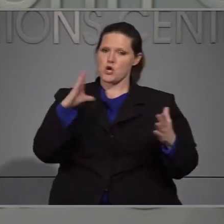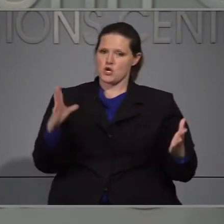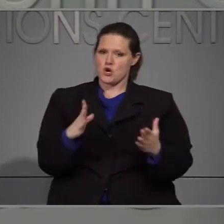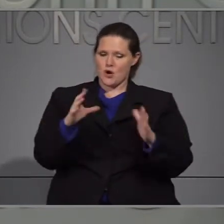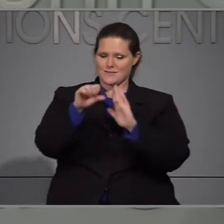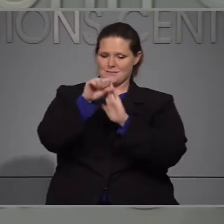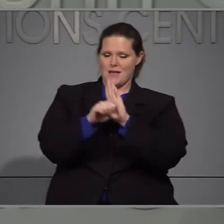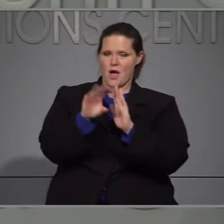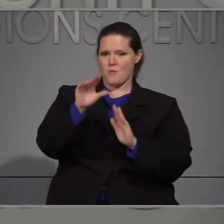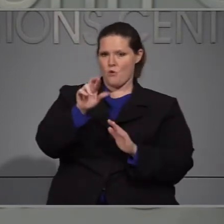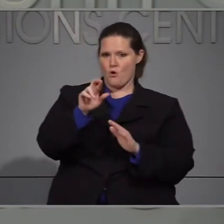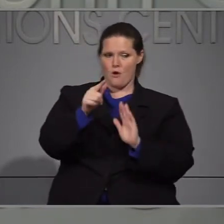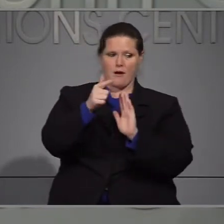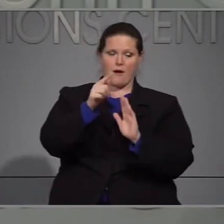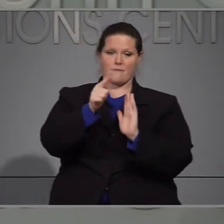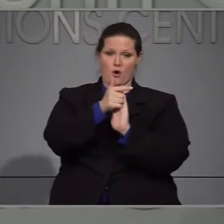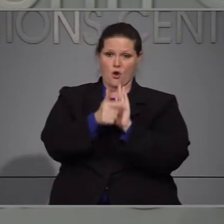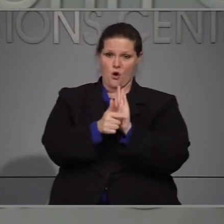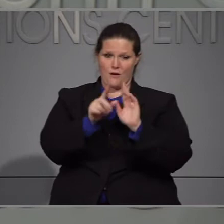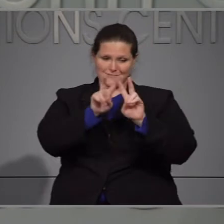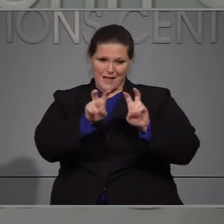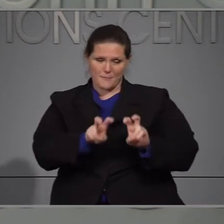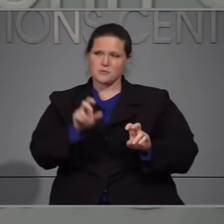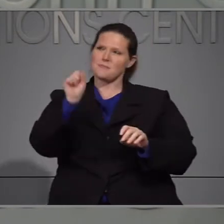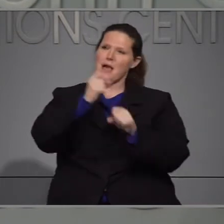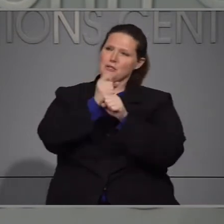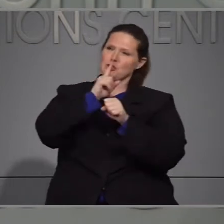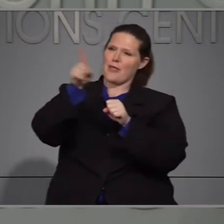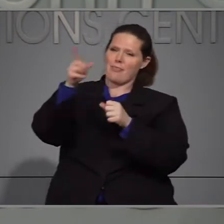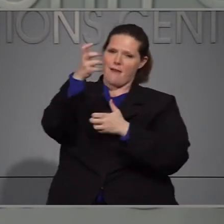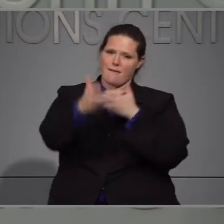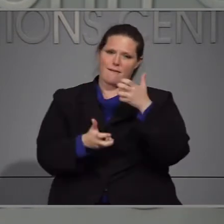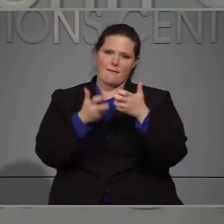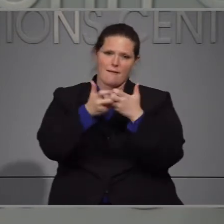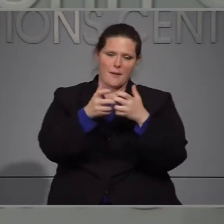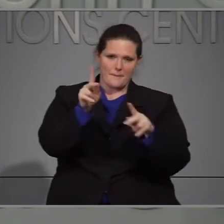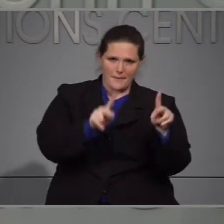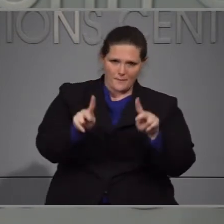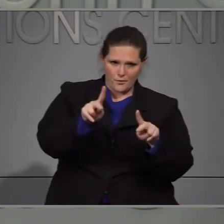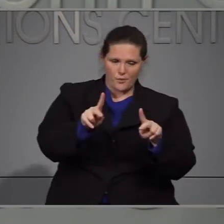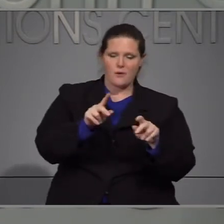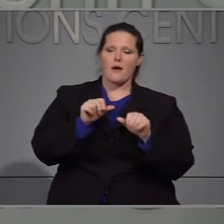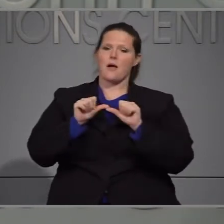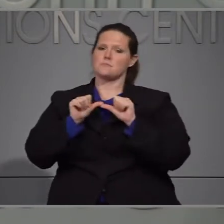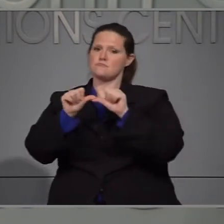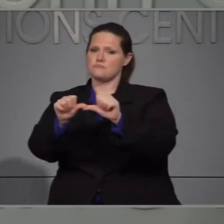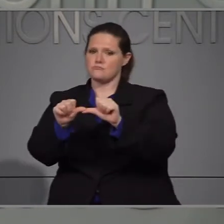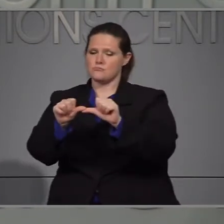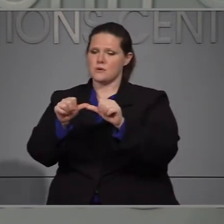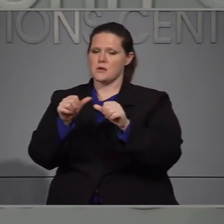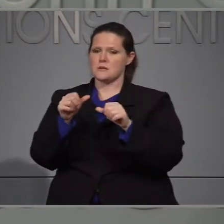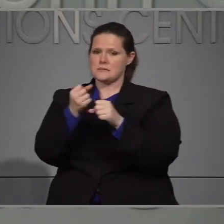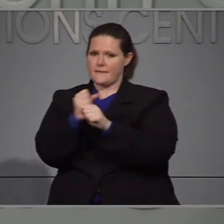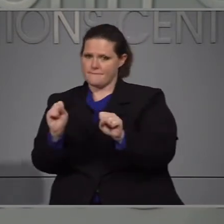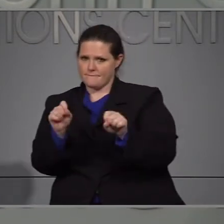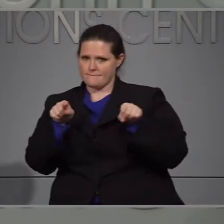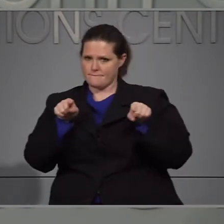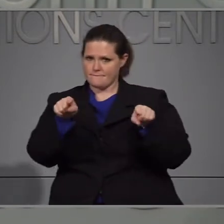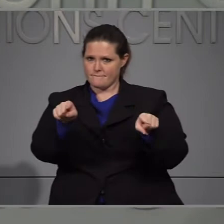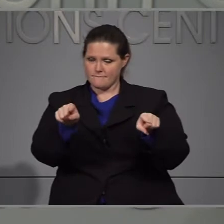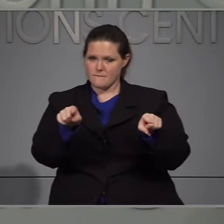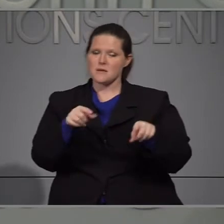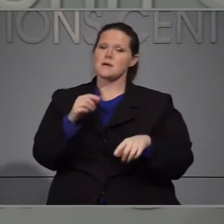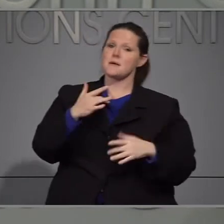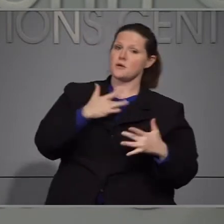si están entre en el interior quiero asegurarme de que los examinadores que hacen la prueba de barra de